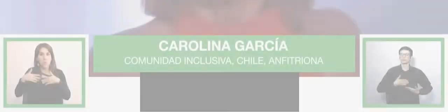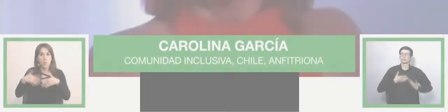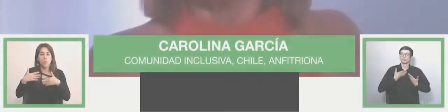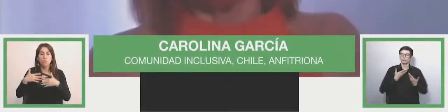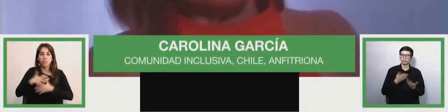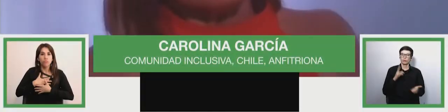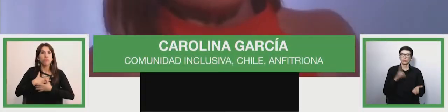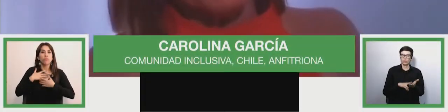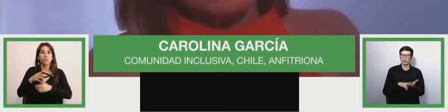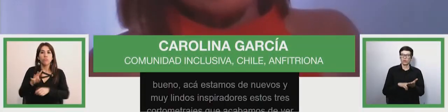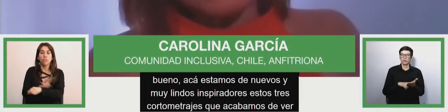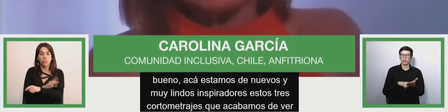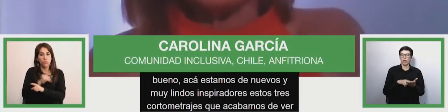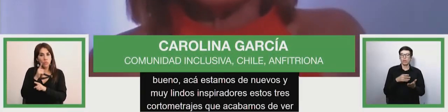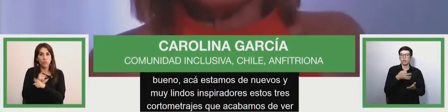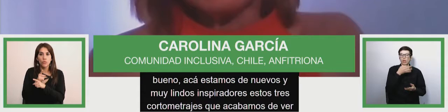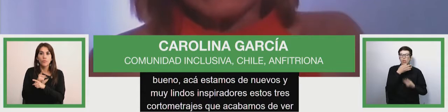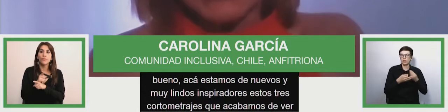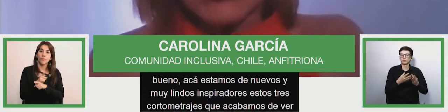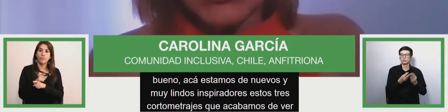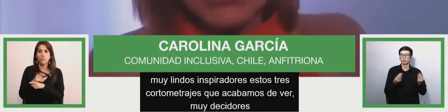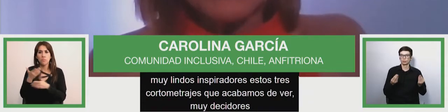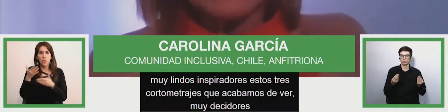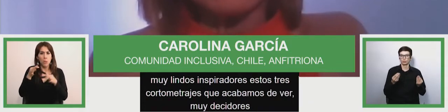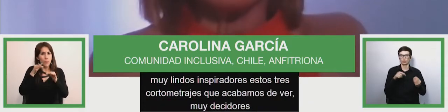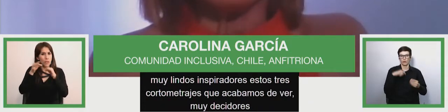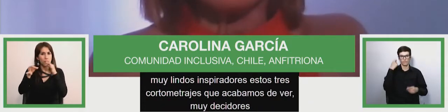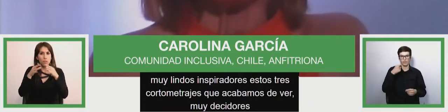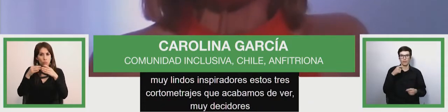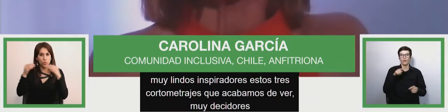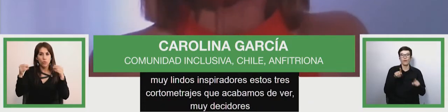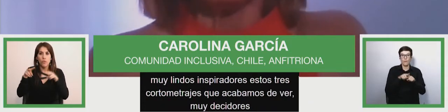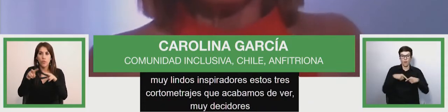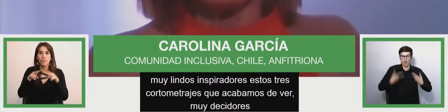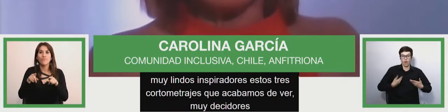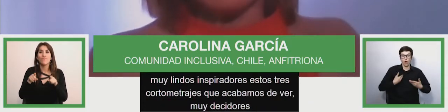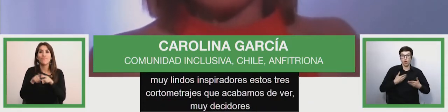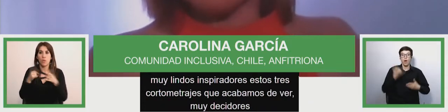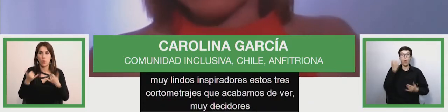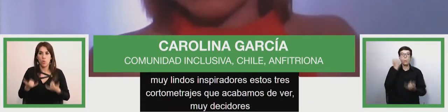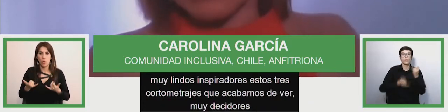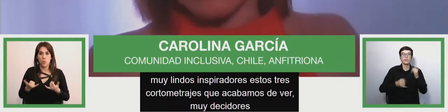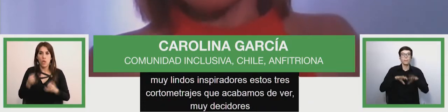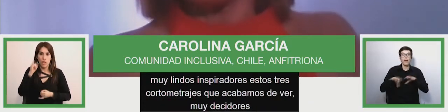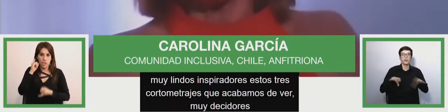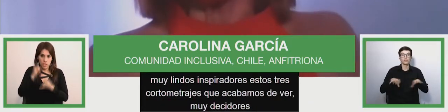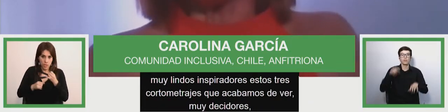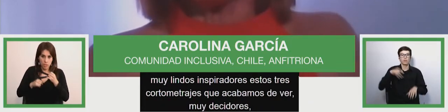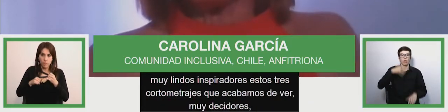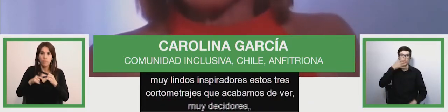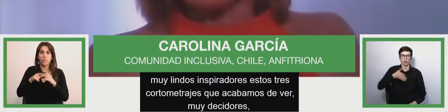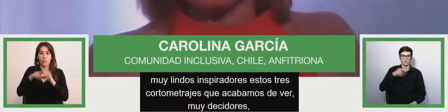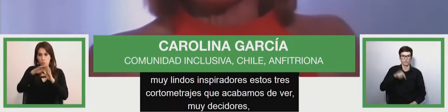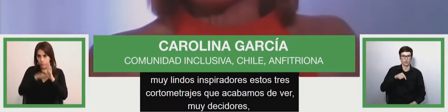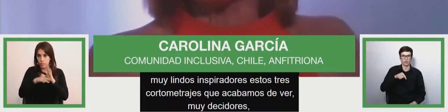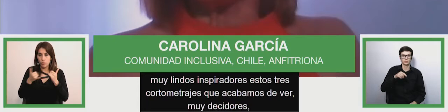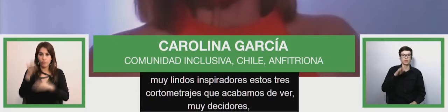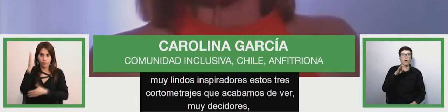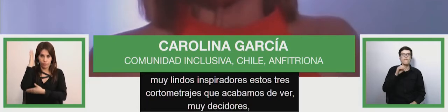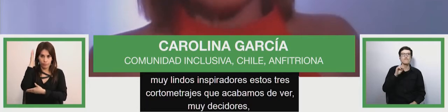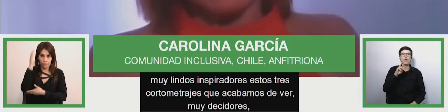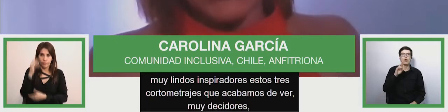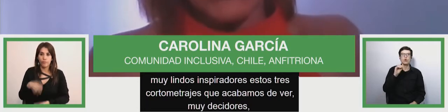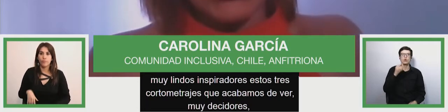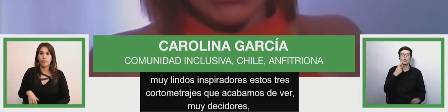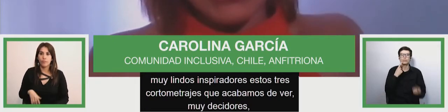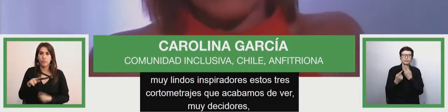Y bueno, ya estamos de regreso con una de las últimas actividades de esta conferencia, el Foro Data para una